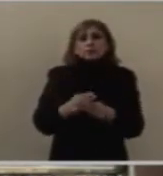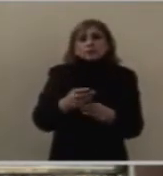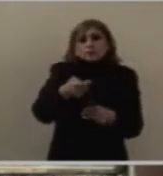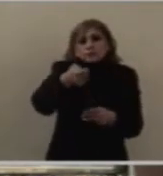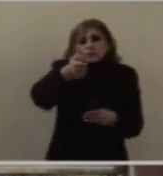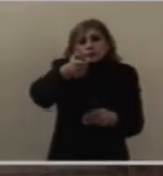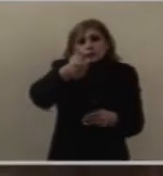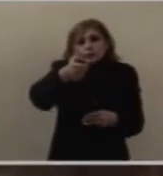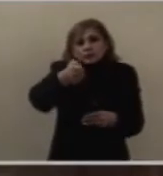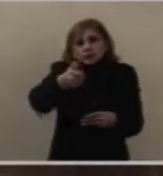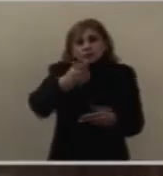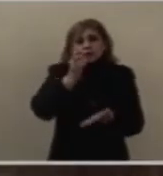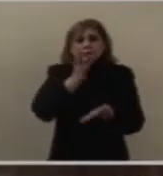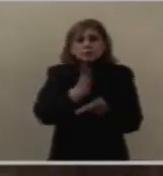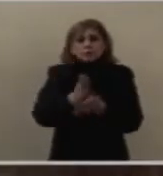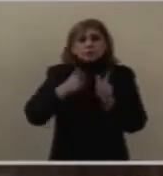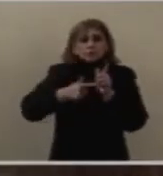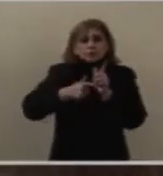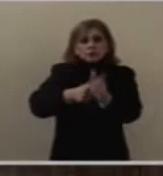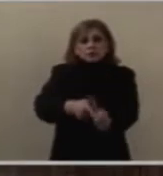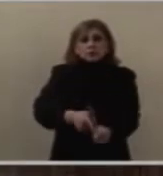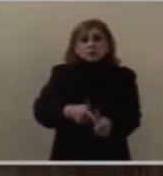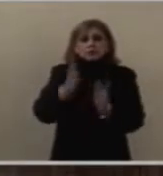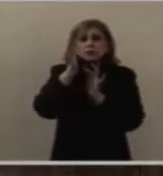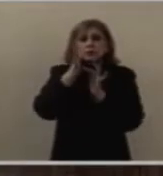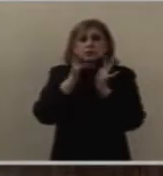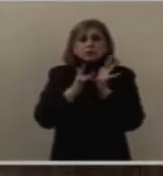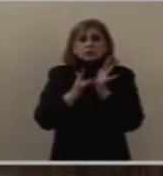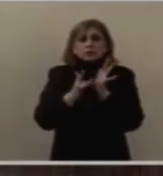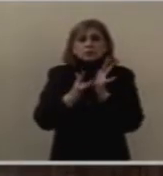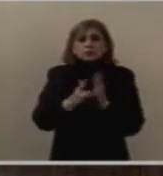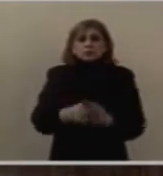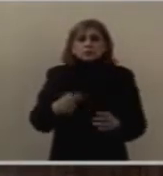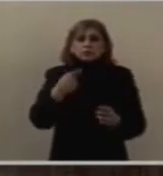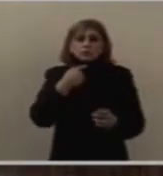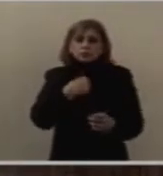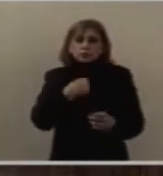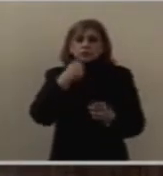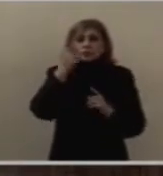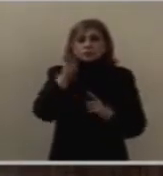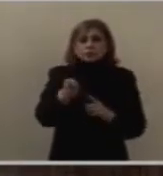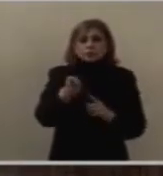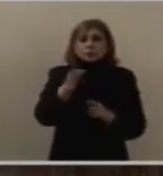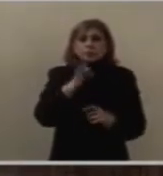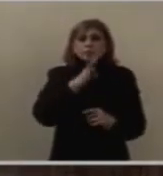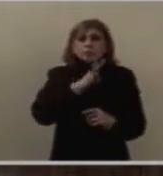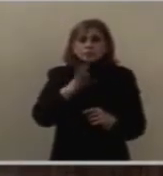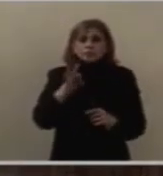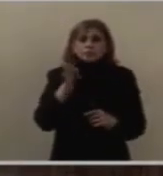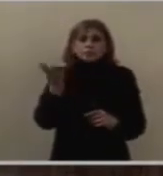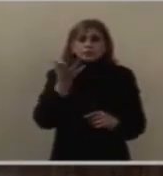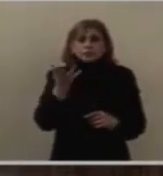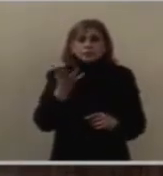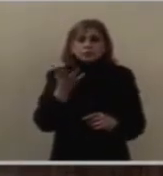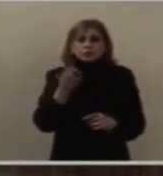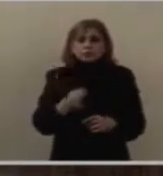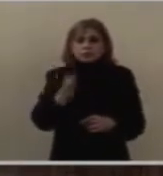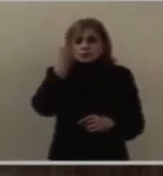son los que siguen a Jesús. Tú y yo podemos hacerle caso,